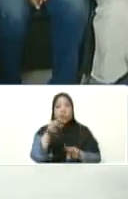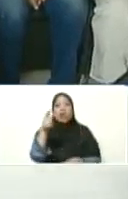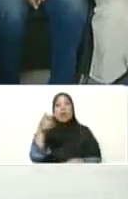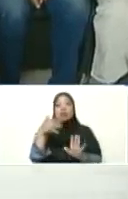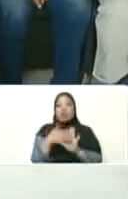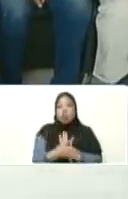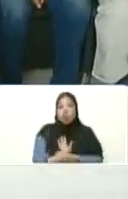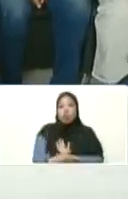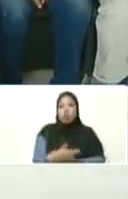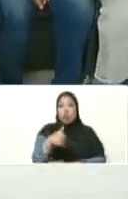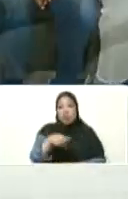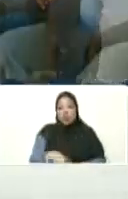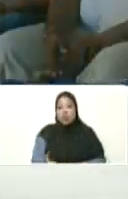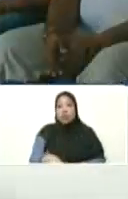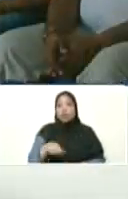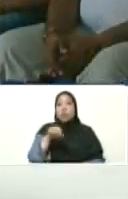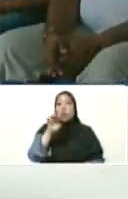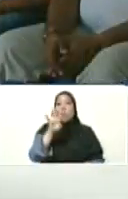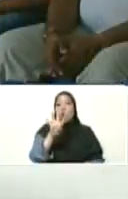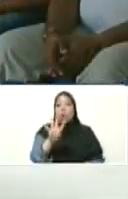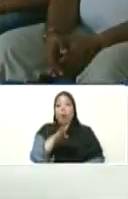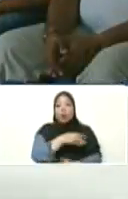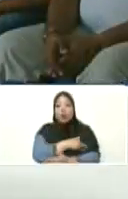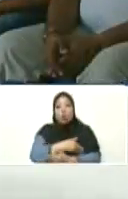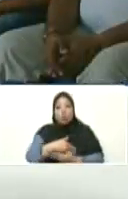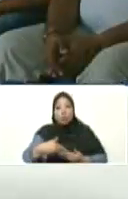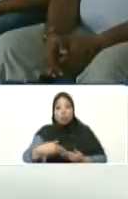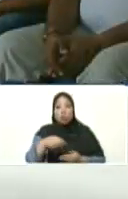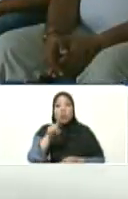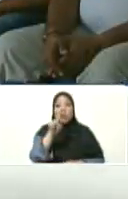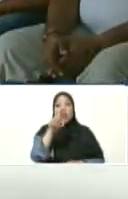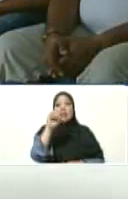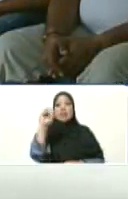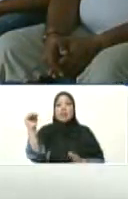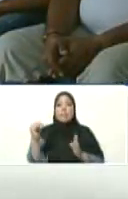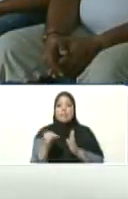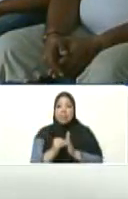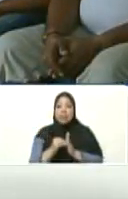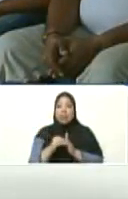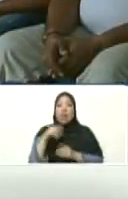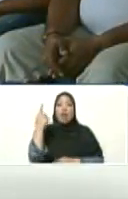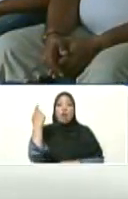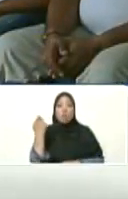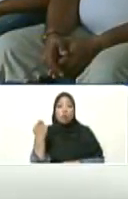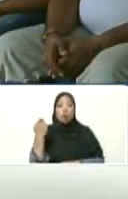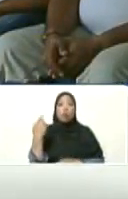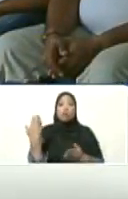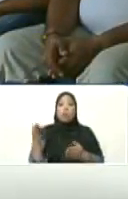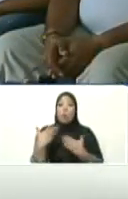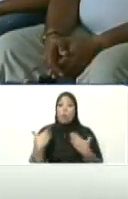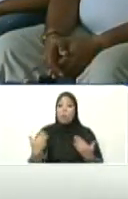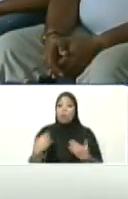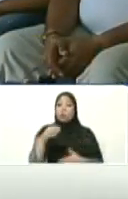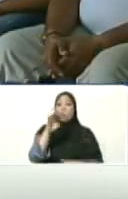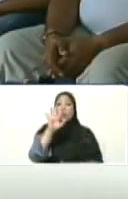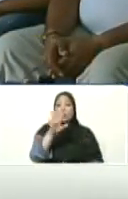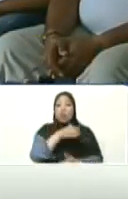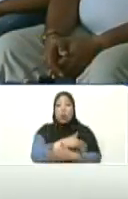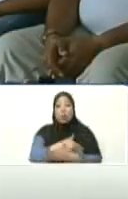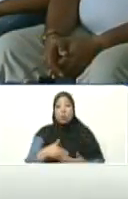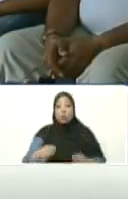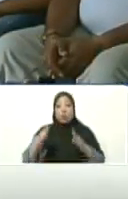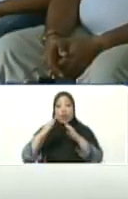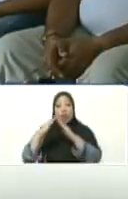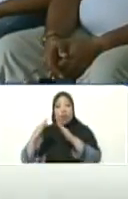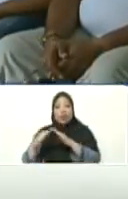marco de este hito 4 millones 100 mil, rumbo a los 5 millones de vivienda en nuestra patria, le entregamos pues